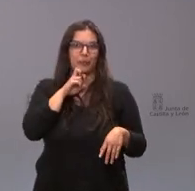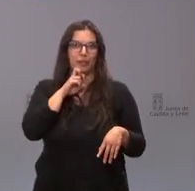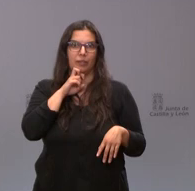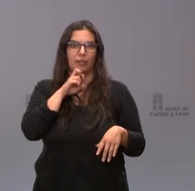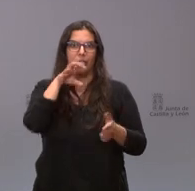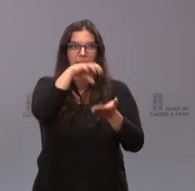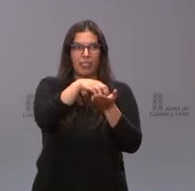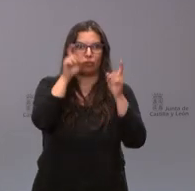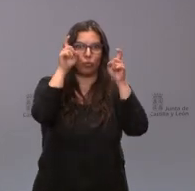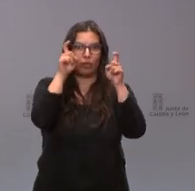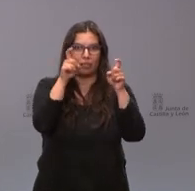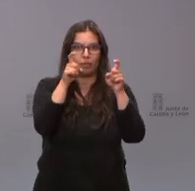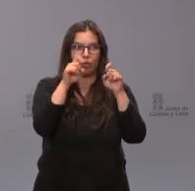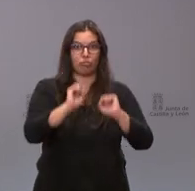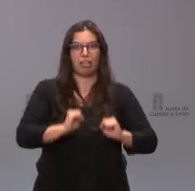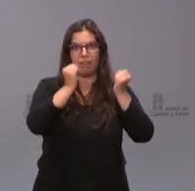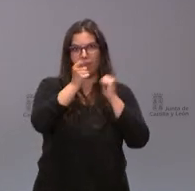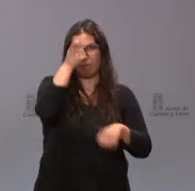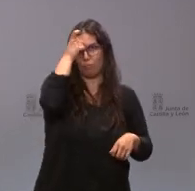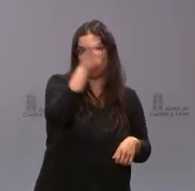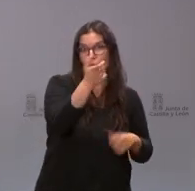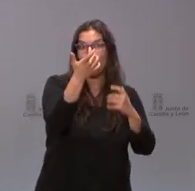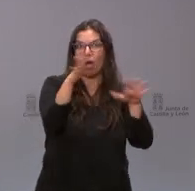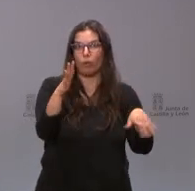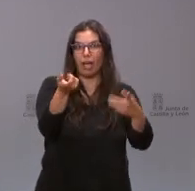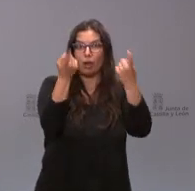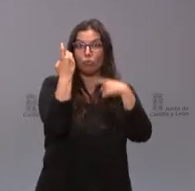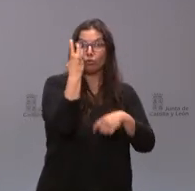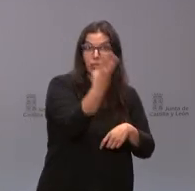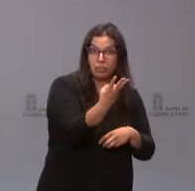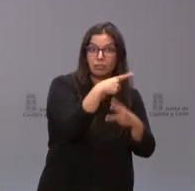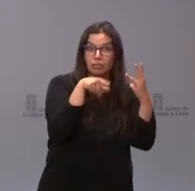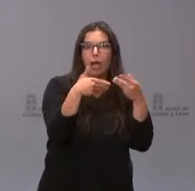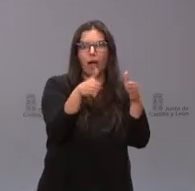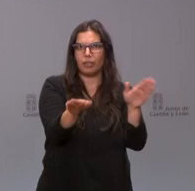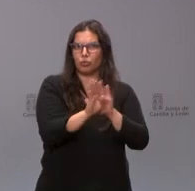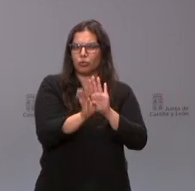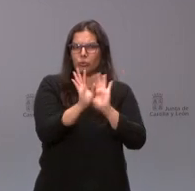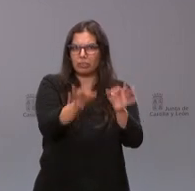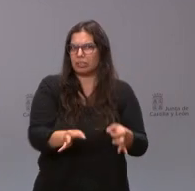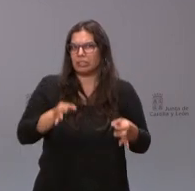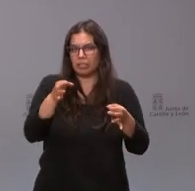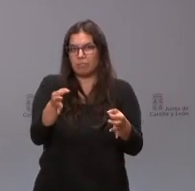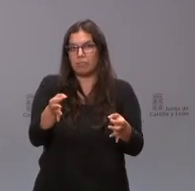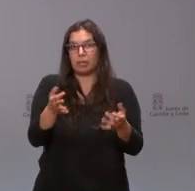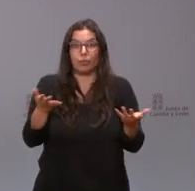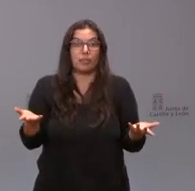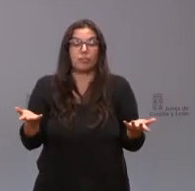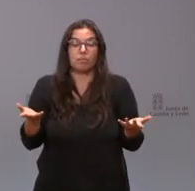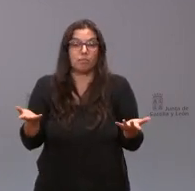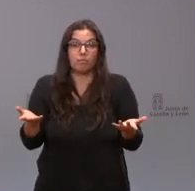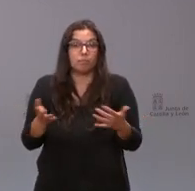los servicios educativos en el mundo rural y allí donde hay tres alumnos mantenemos abiertos siempre los centros educativos y por tanto